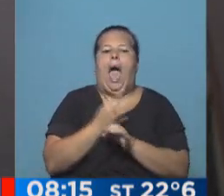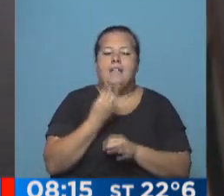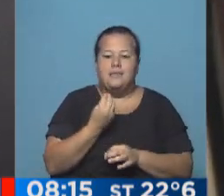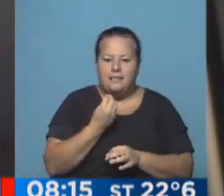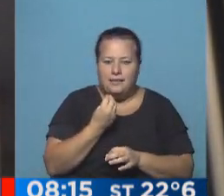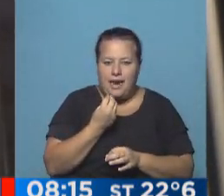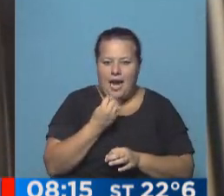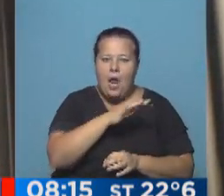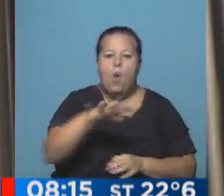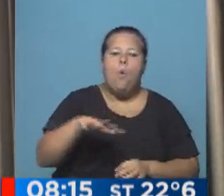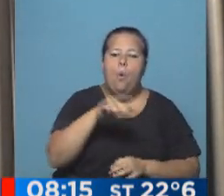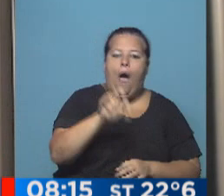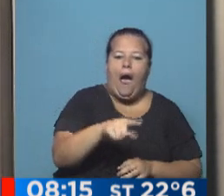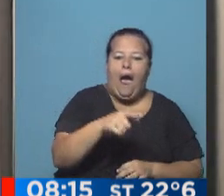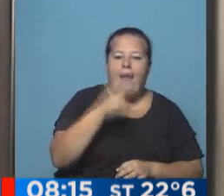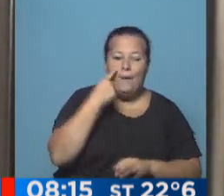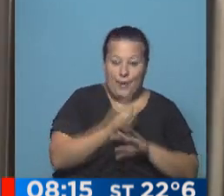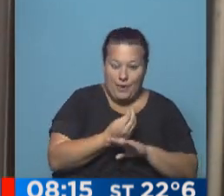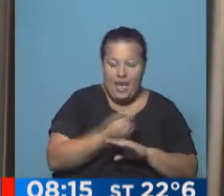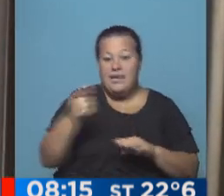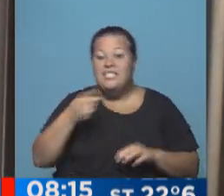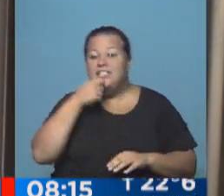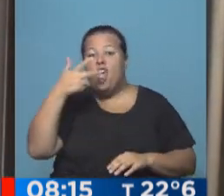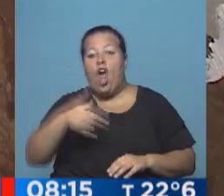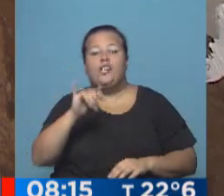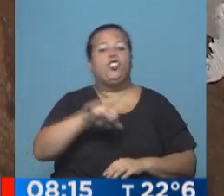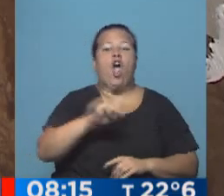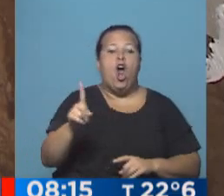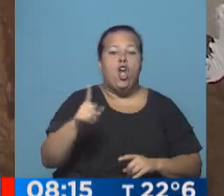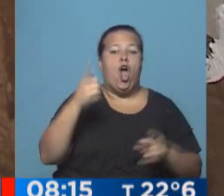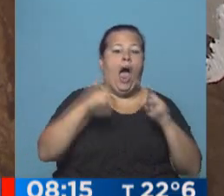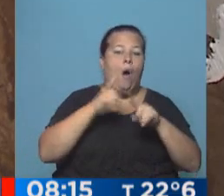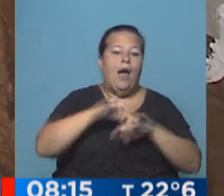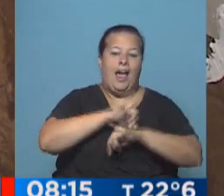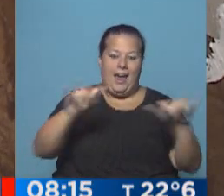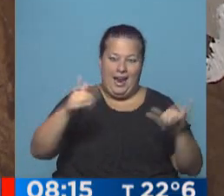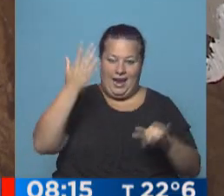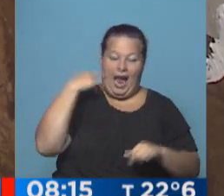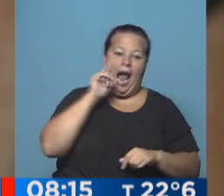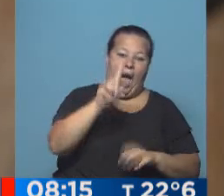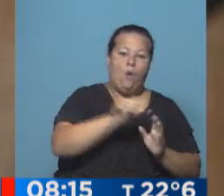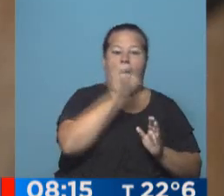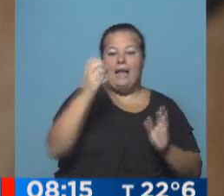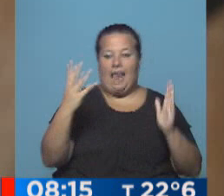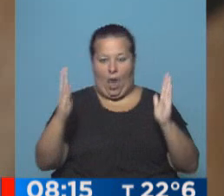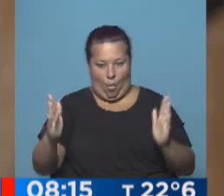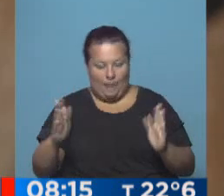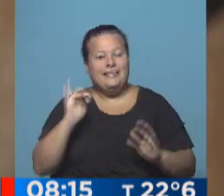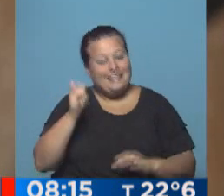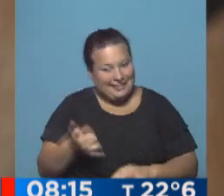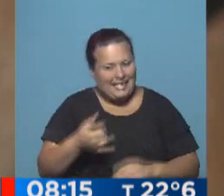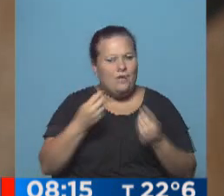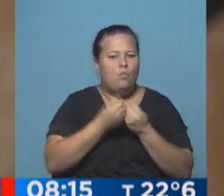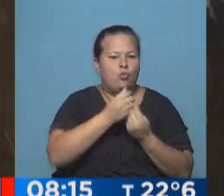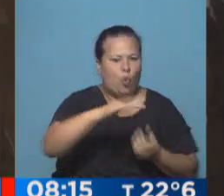lugar es donde habitas y si vas a sufrir o no cortes programados, como se anunciaron entre las 13 y las 16. Sí, son